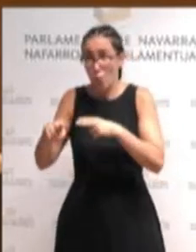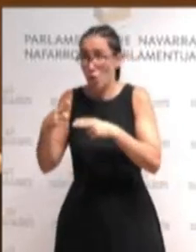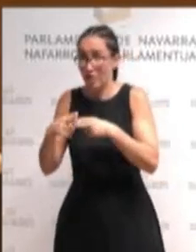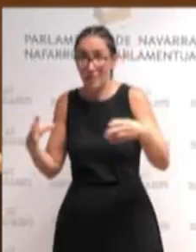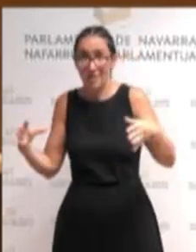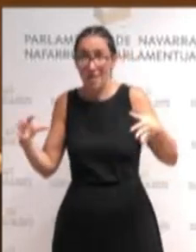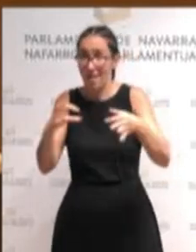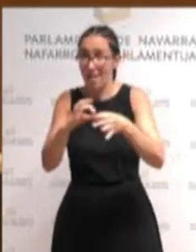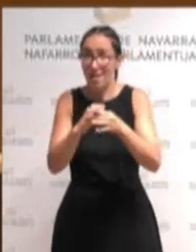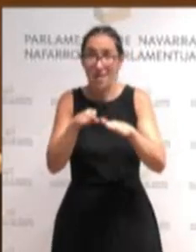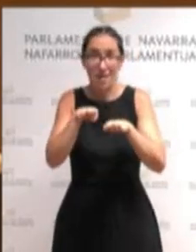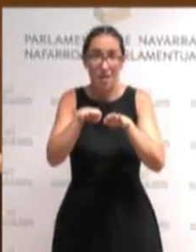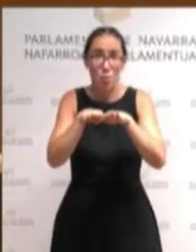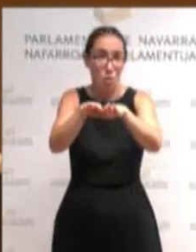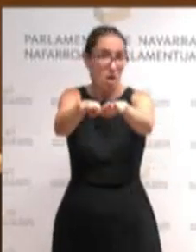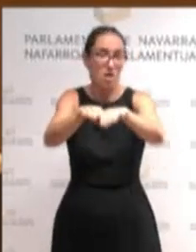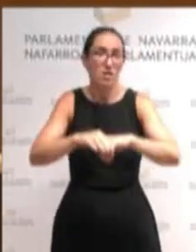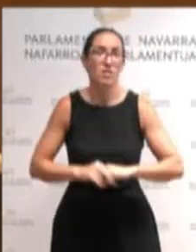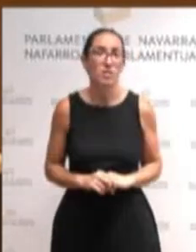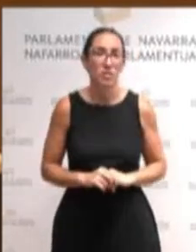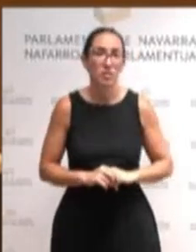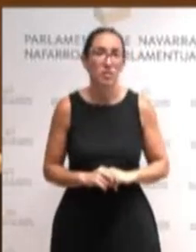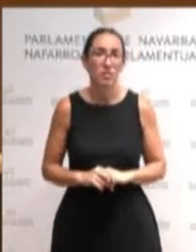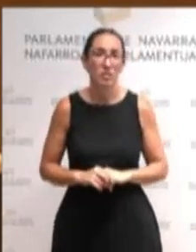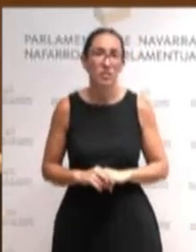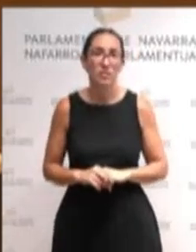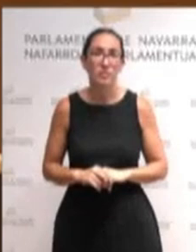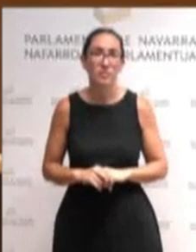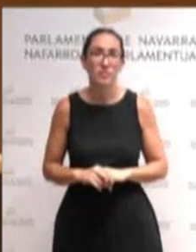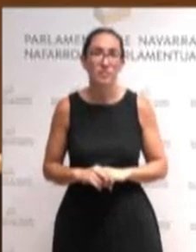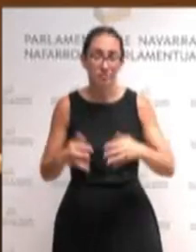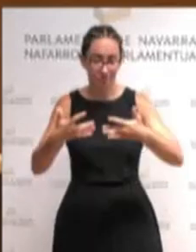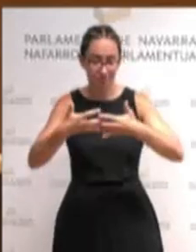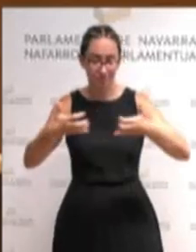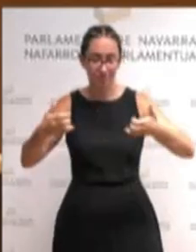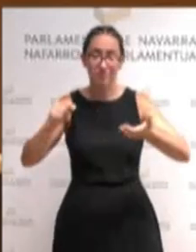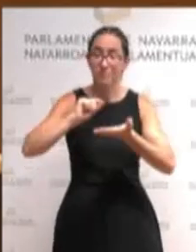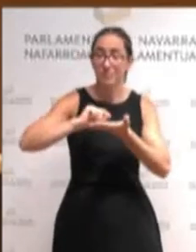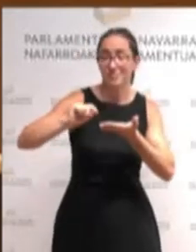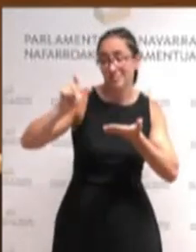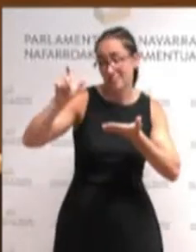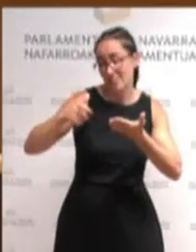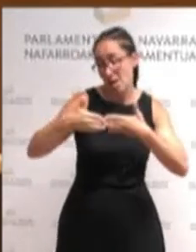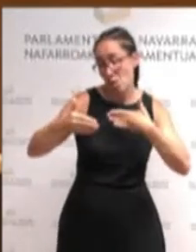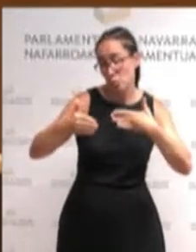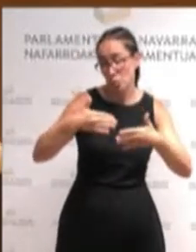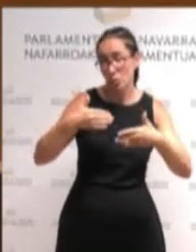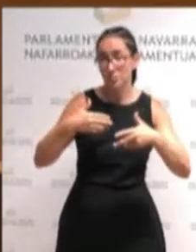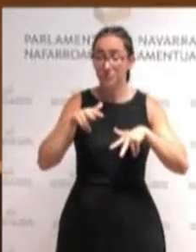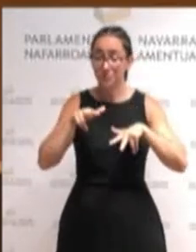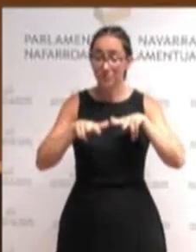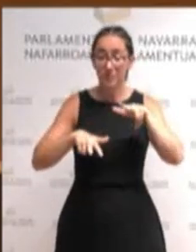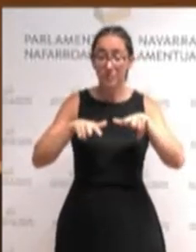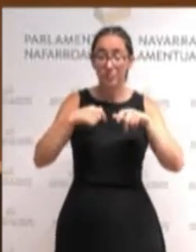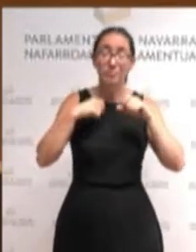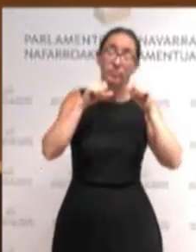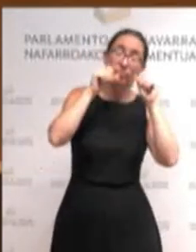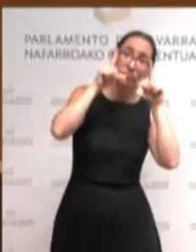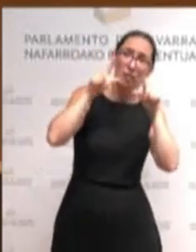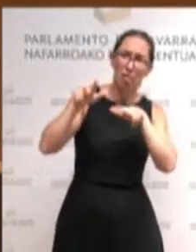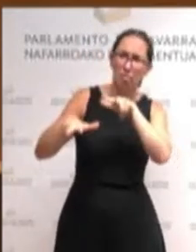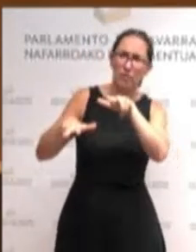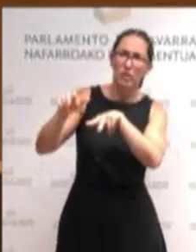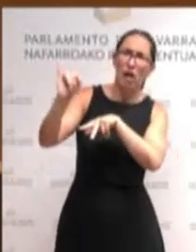Cuando despertó el dinosaurio todavía estaba allí escribió Monterroso. Y ustedes se habrán dado cuenta